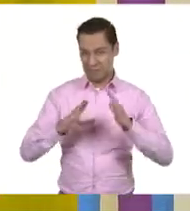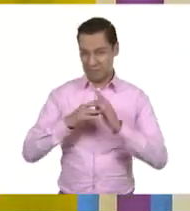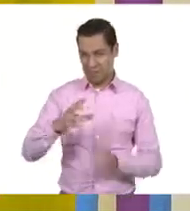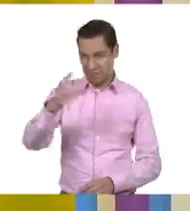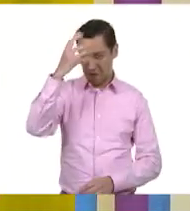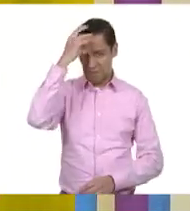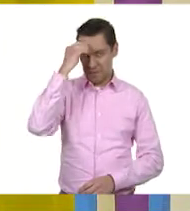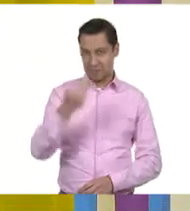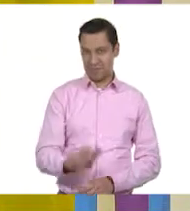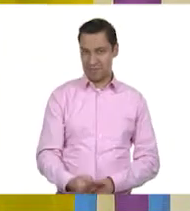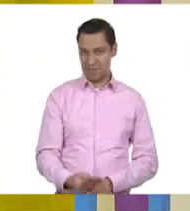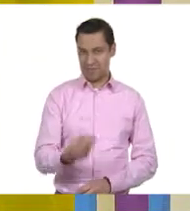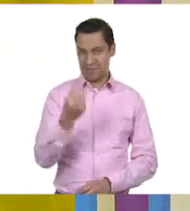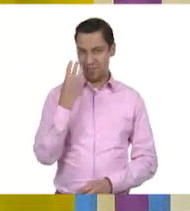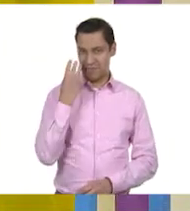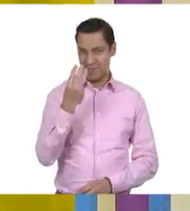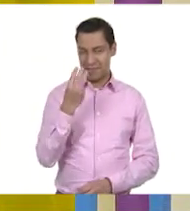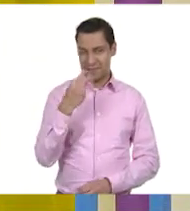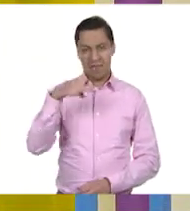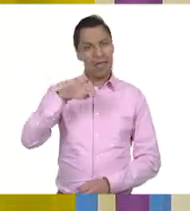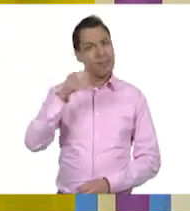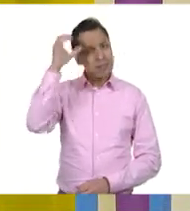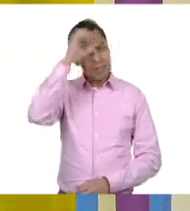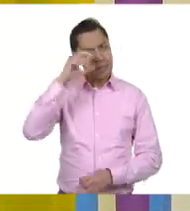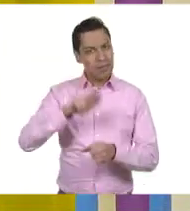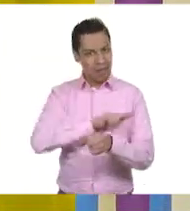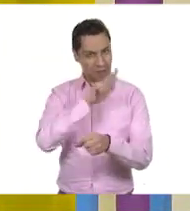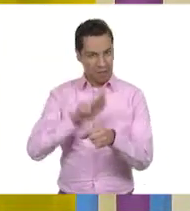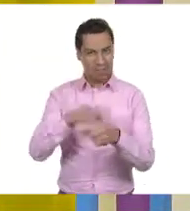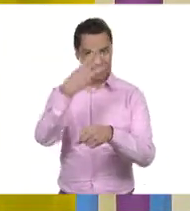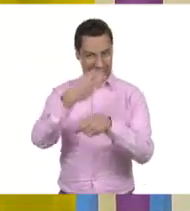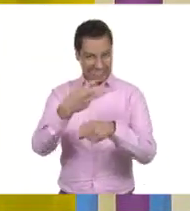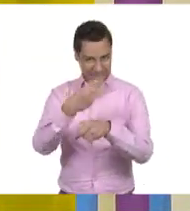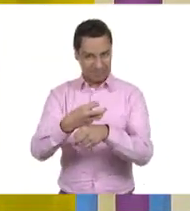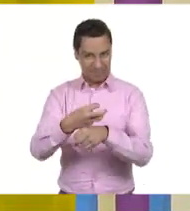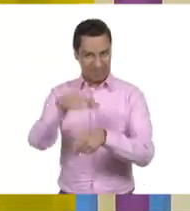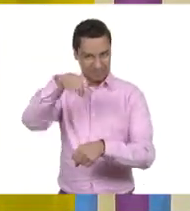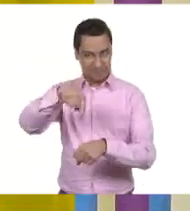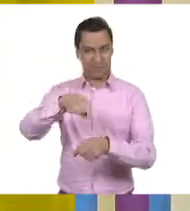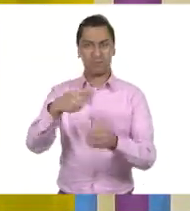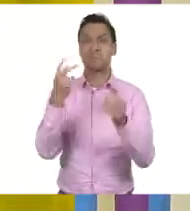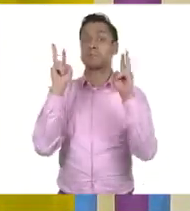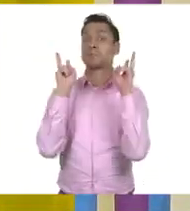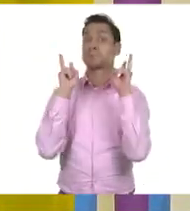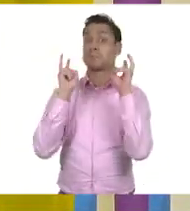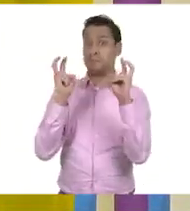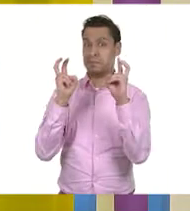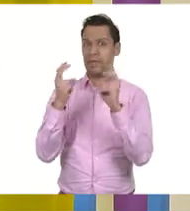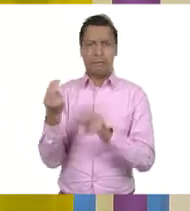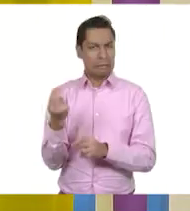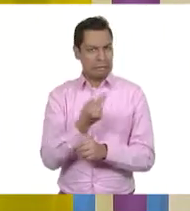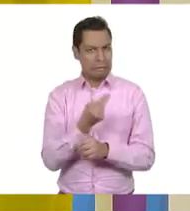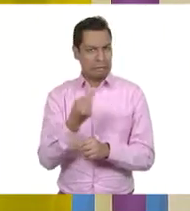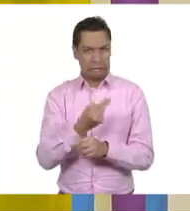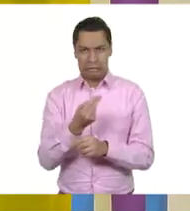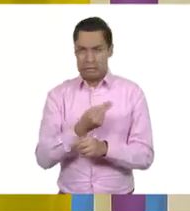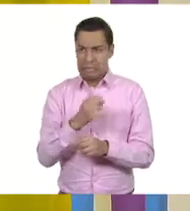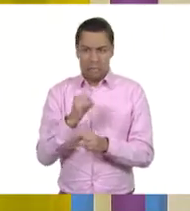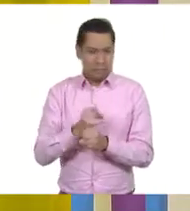3. Esto es Ciencias Naturales de Tercer Grado. Y el tema es Necesidades Básicas.